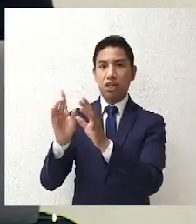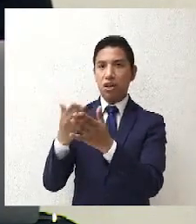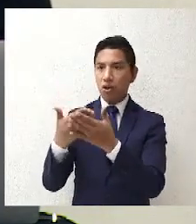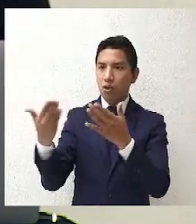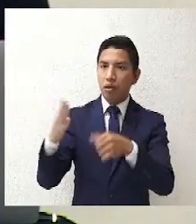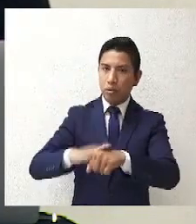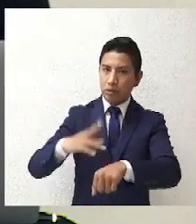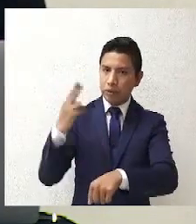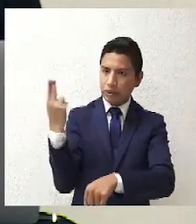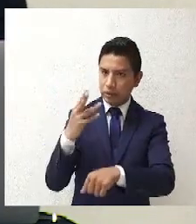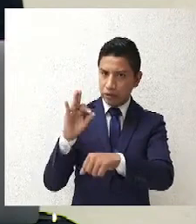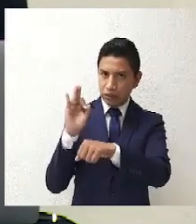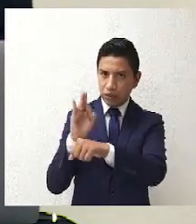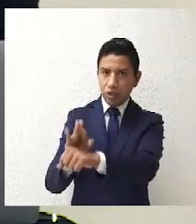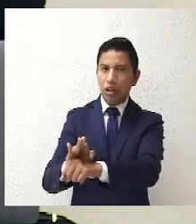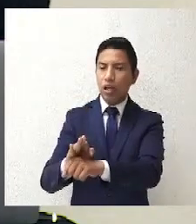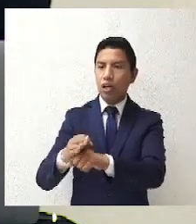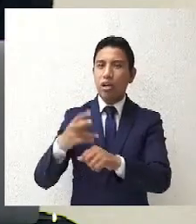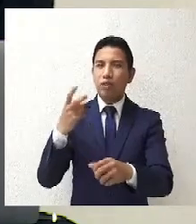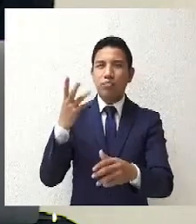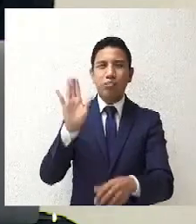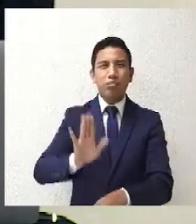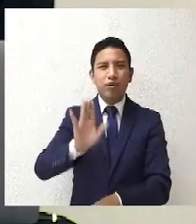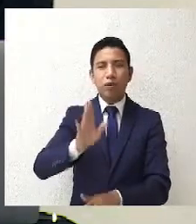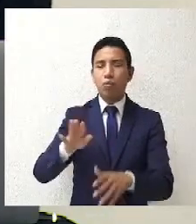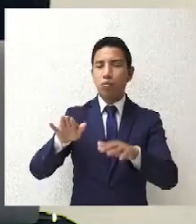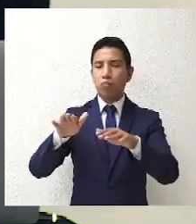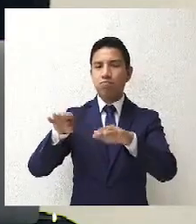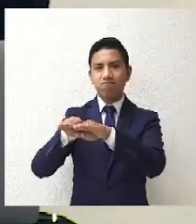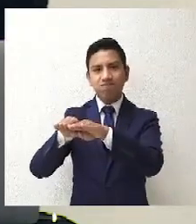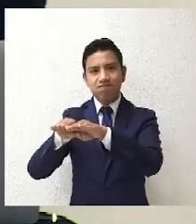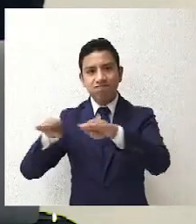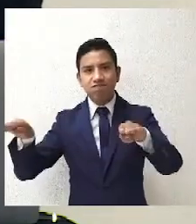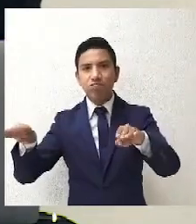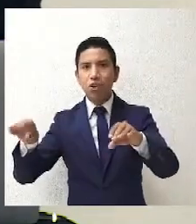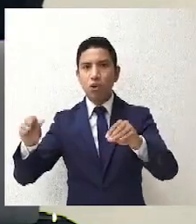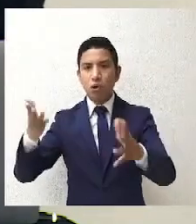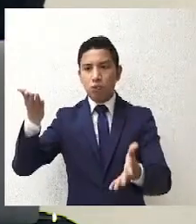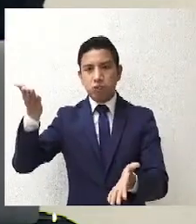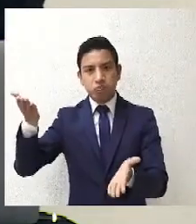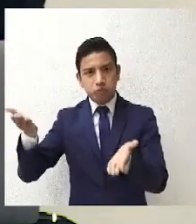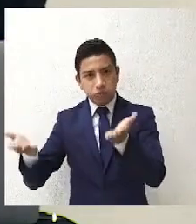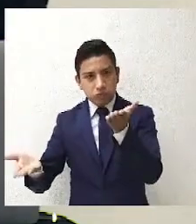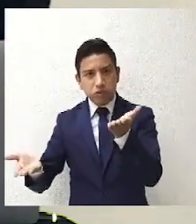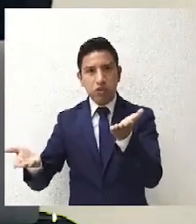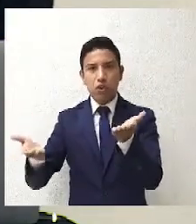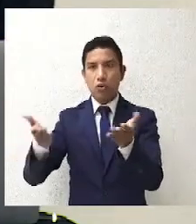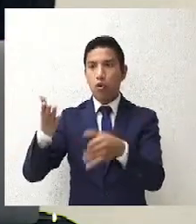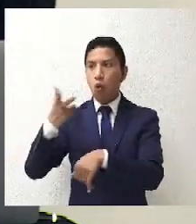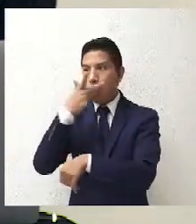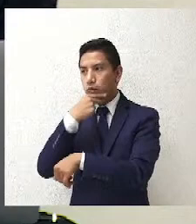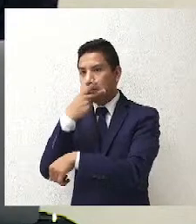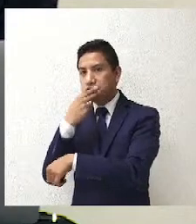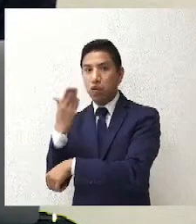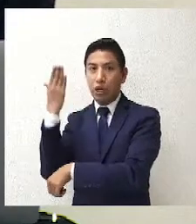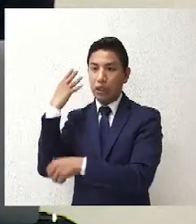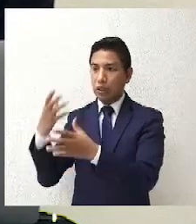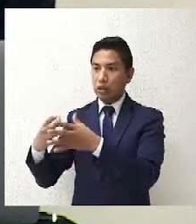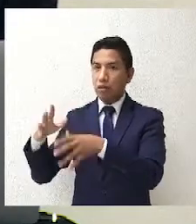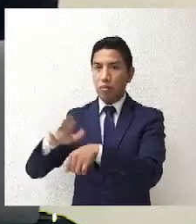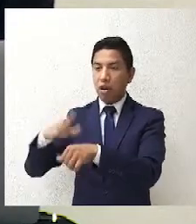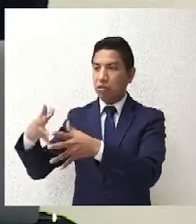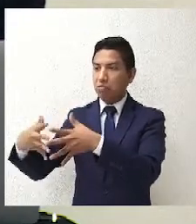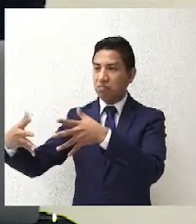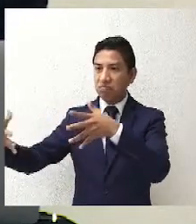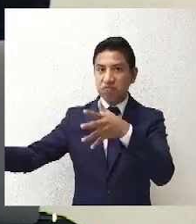es equilibrar ese desequilibrio que ha habido entre personas del sexo masculino y personas del